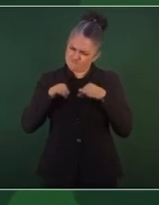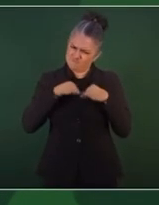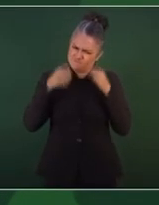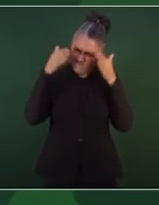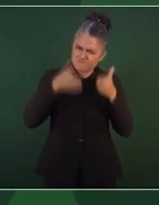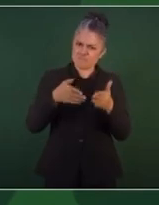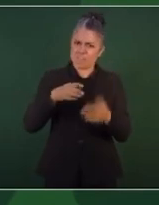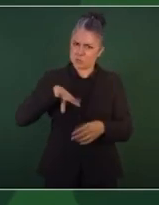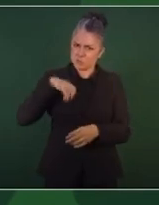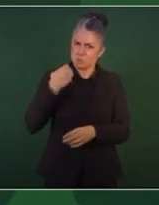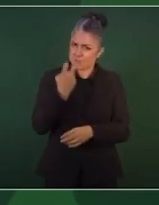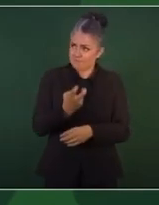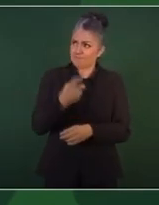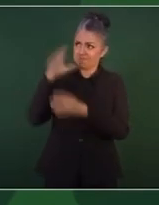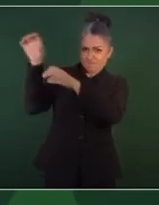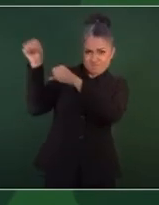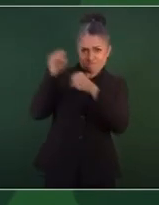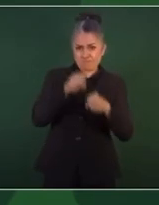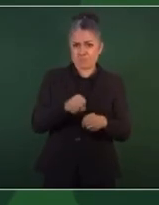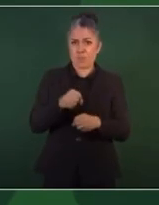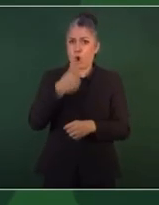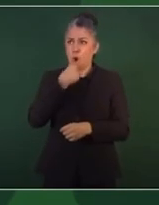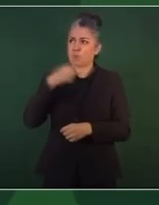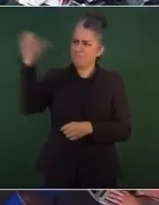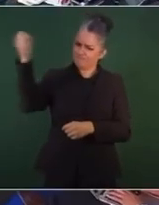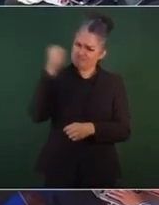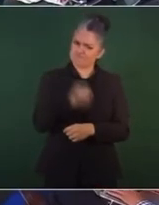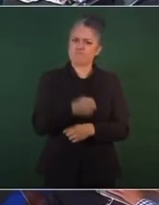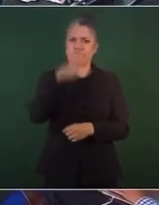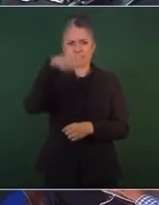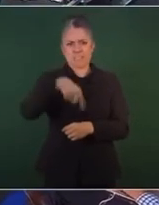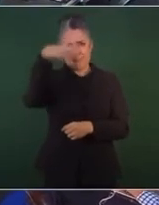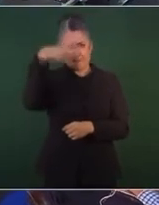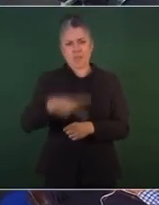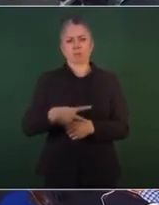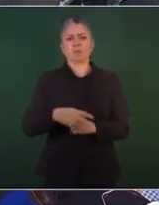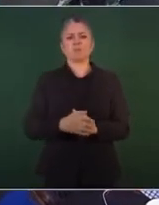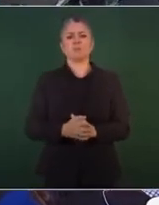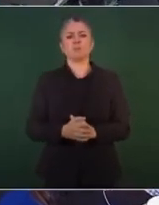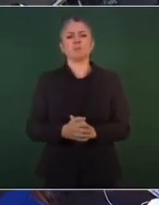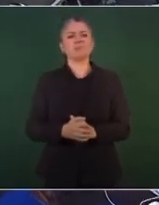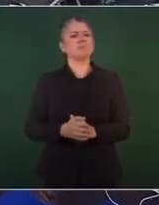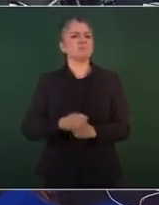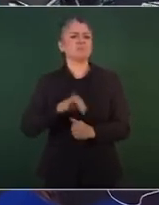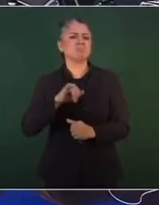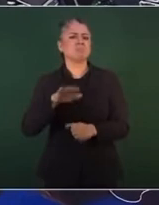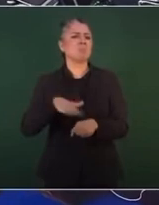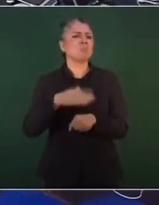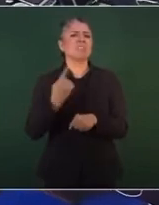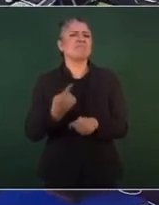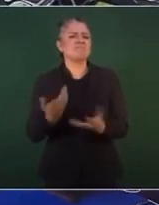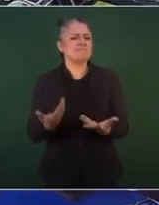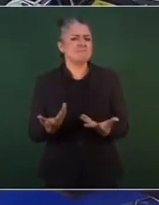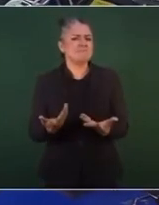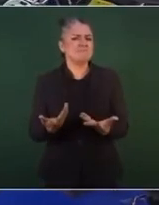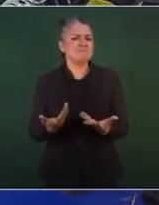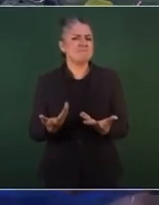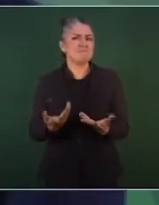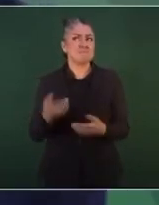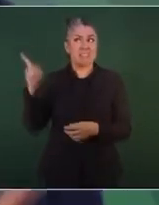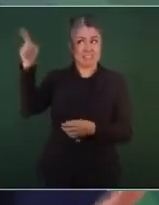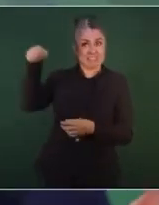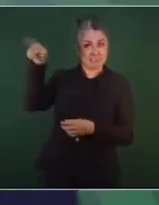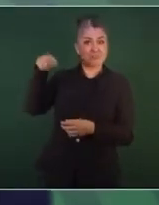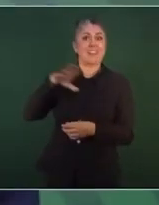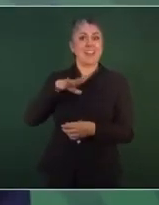porque ellos tienen toda la información.